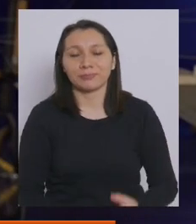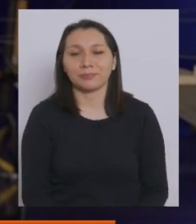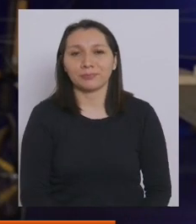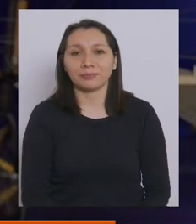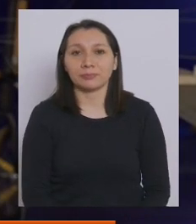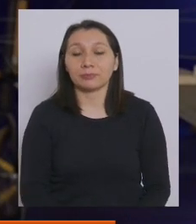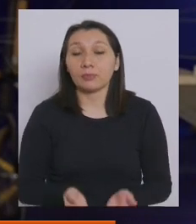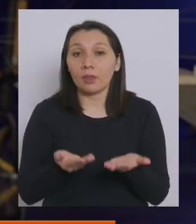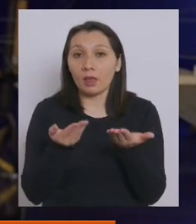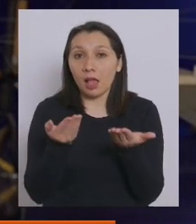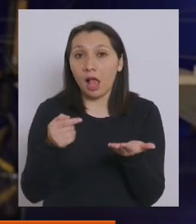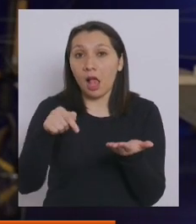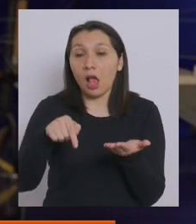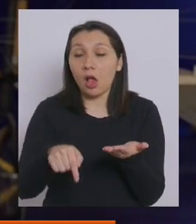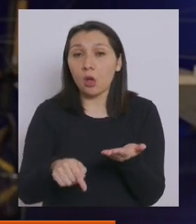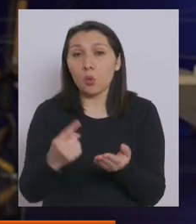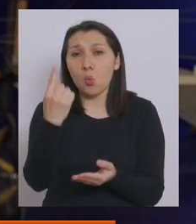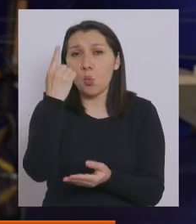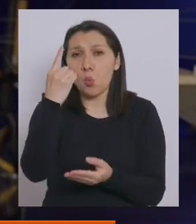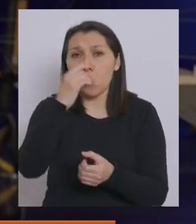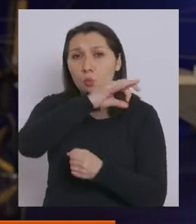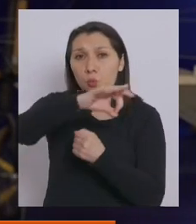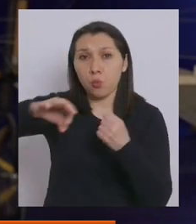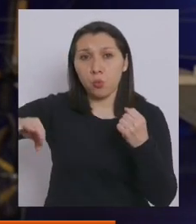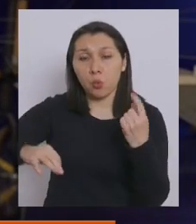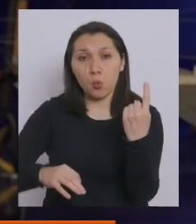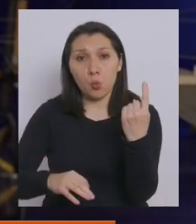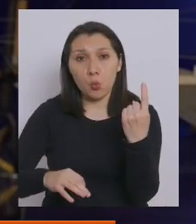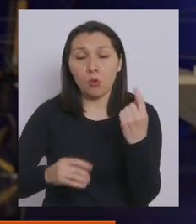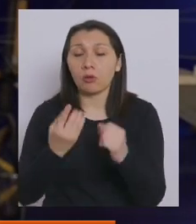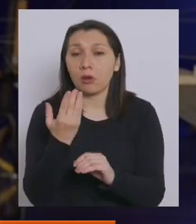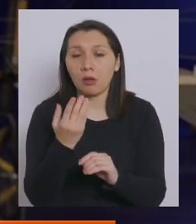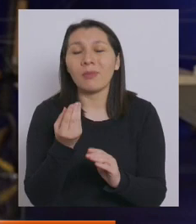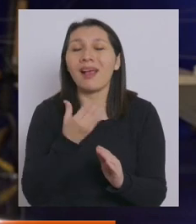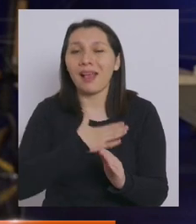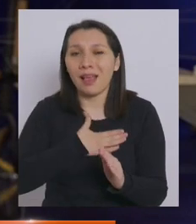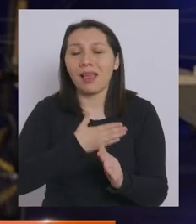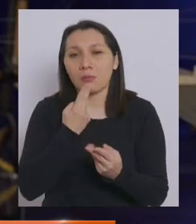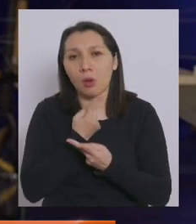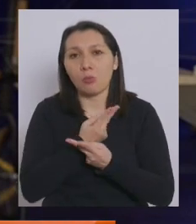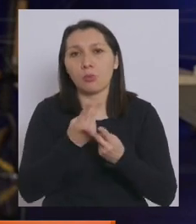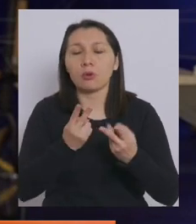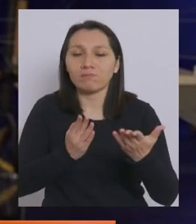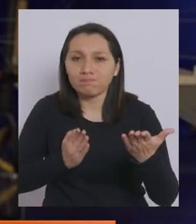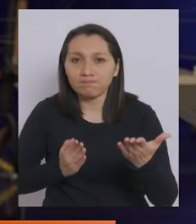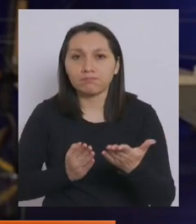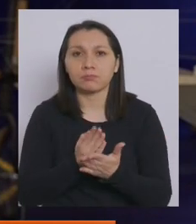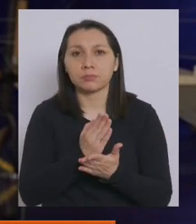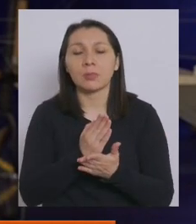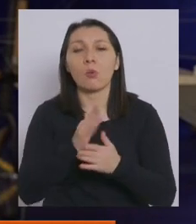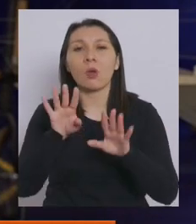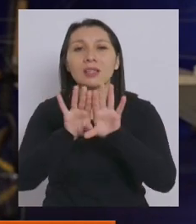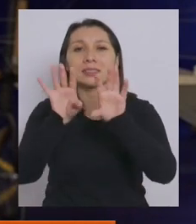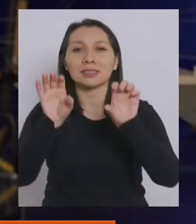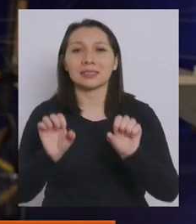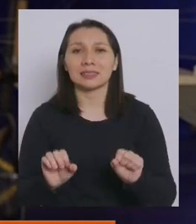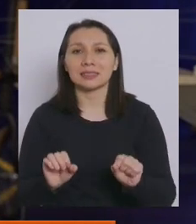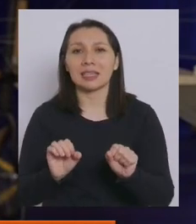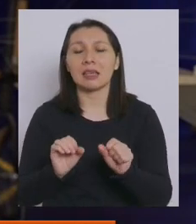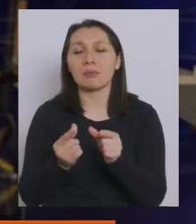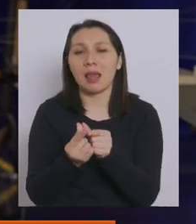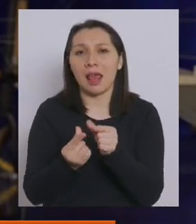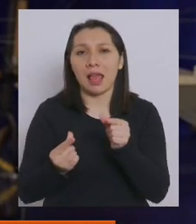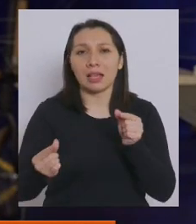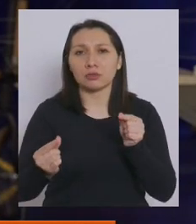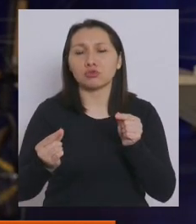Hoy, en lugar de un satélite individual, queremos anunciar la puesta en marcha de un sistema nacional